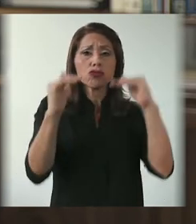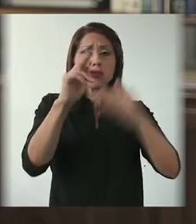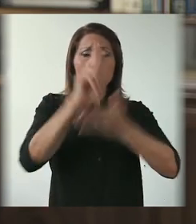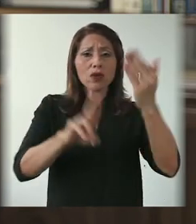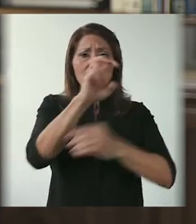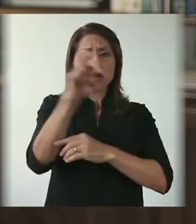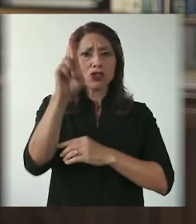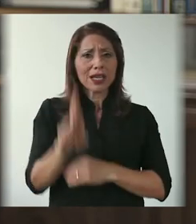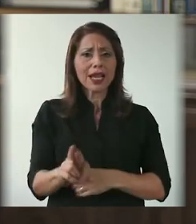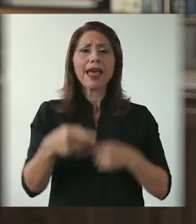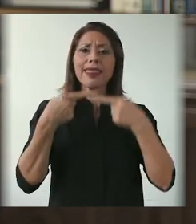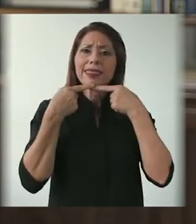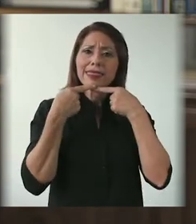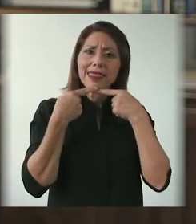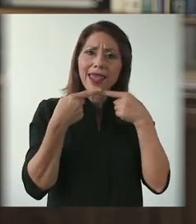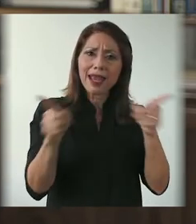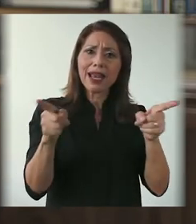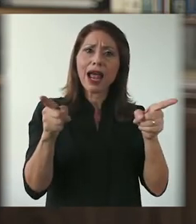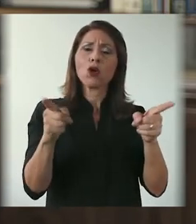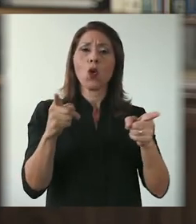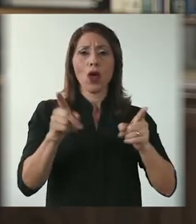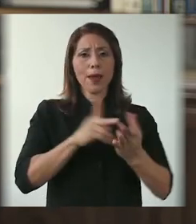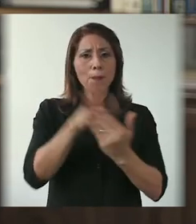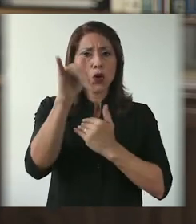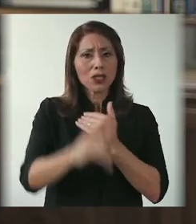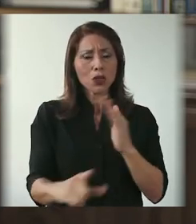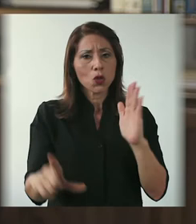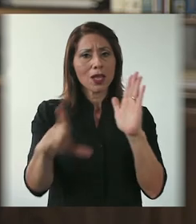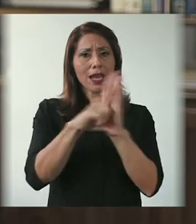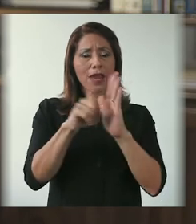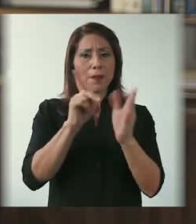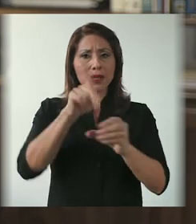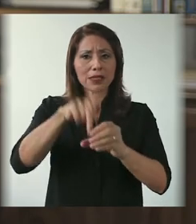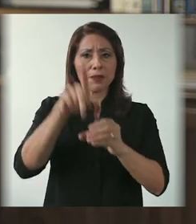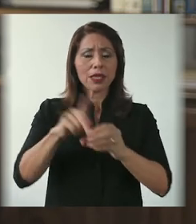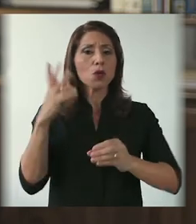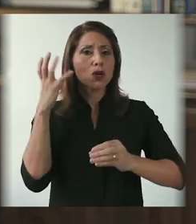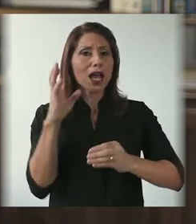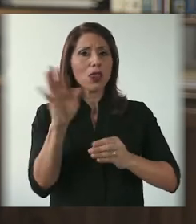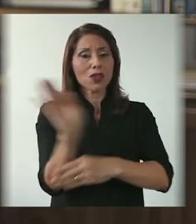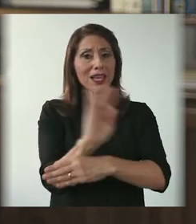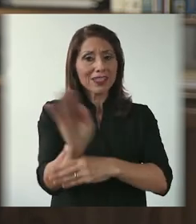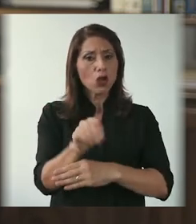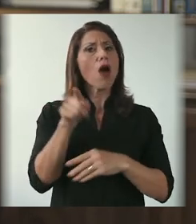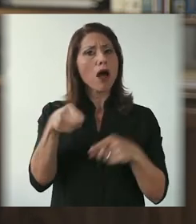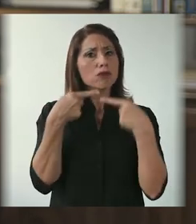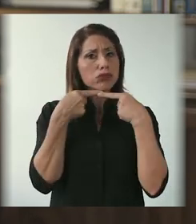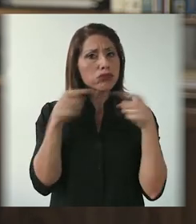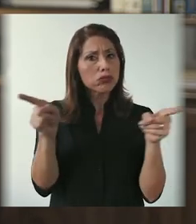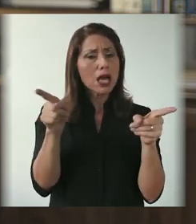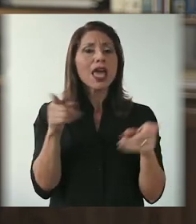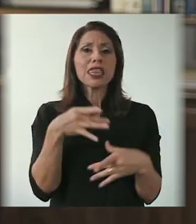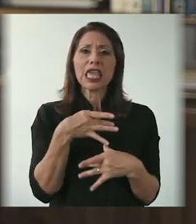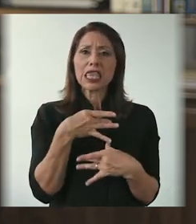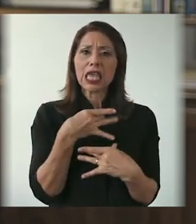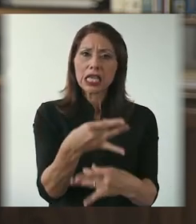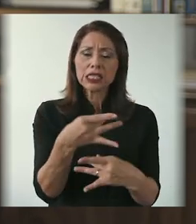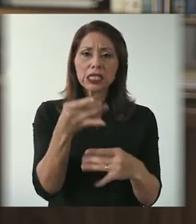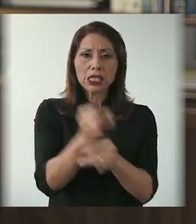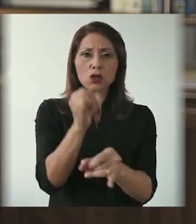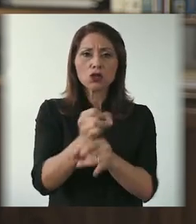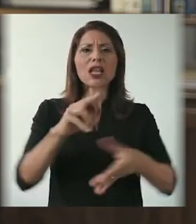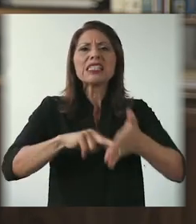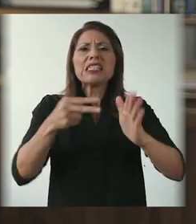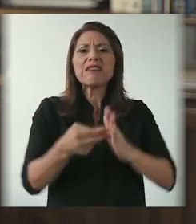Universidad de Costa Rica declaró el proyecto de ley participativa de radio y televisión de interés institucional. Esto